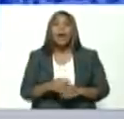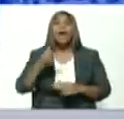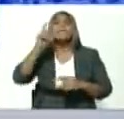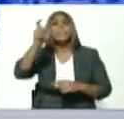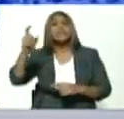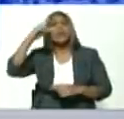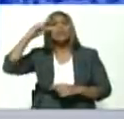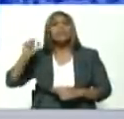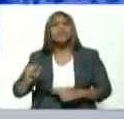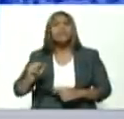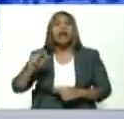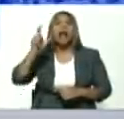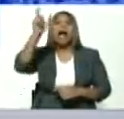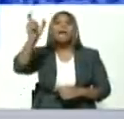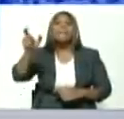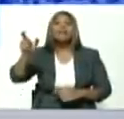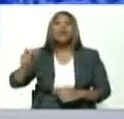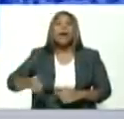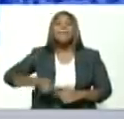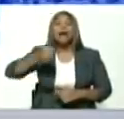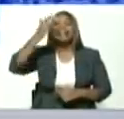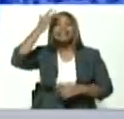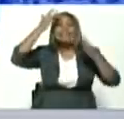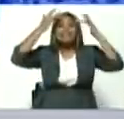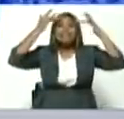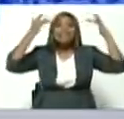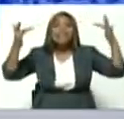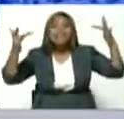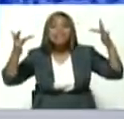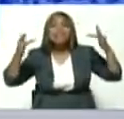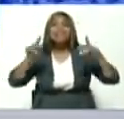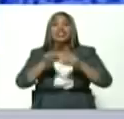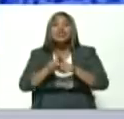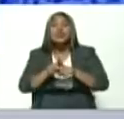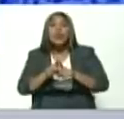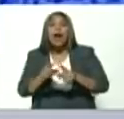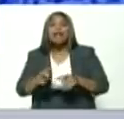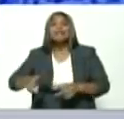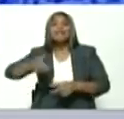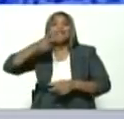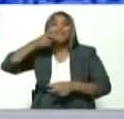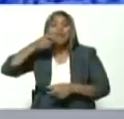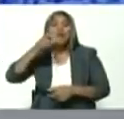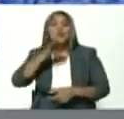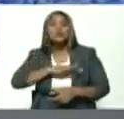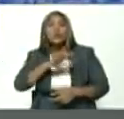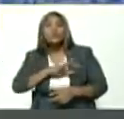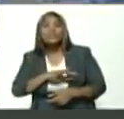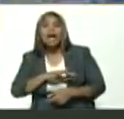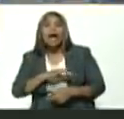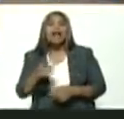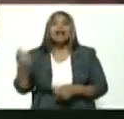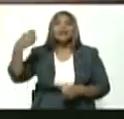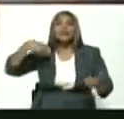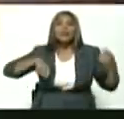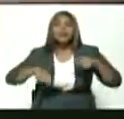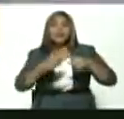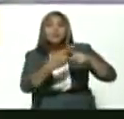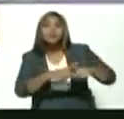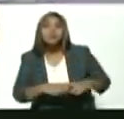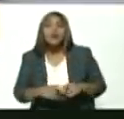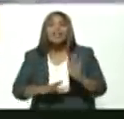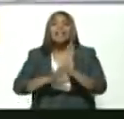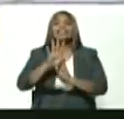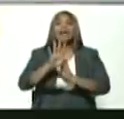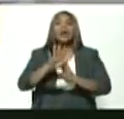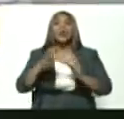mentes más luminosas de la seguridad social, de los ingresos y el desarrollo de la clase obrera